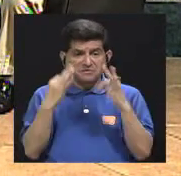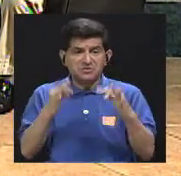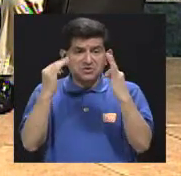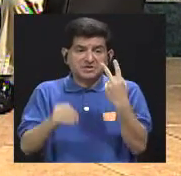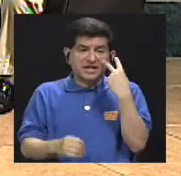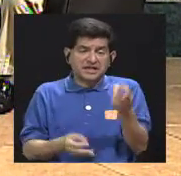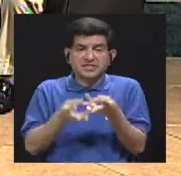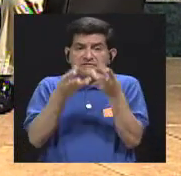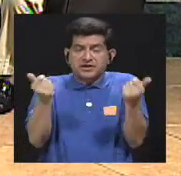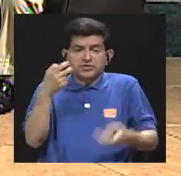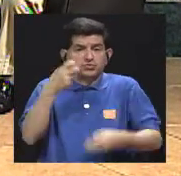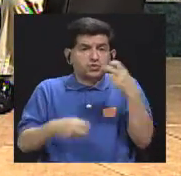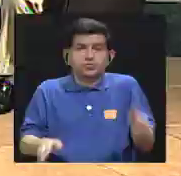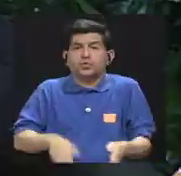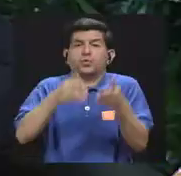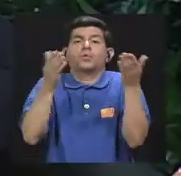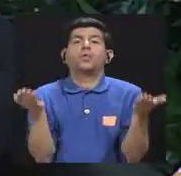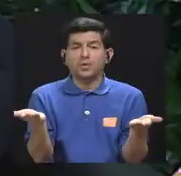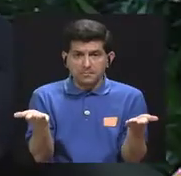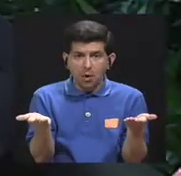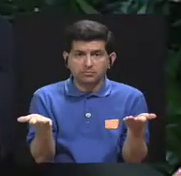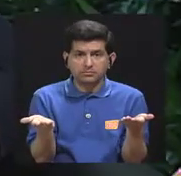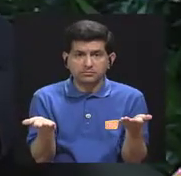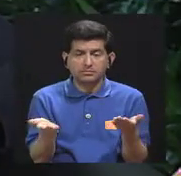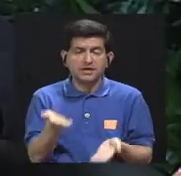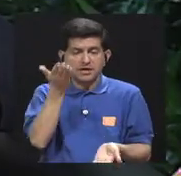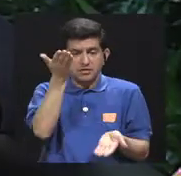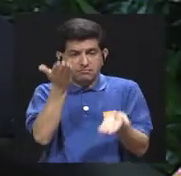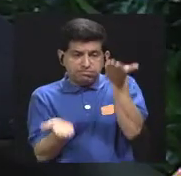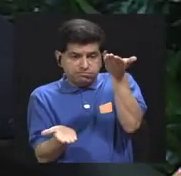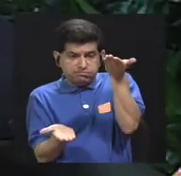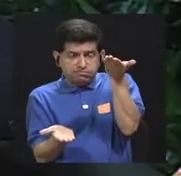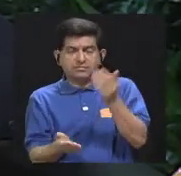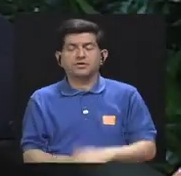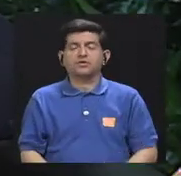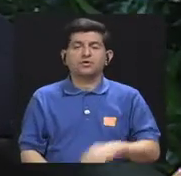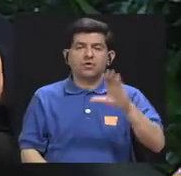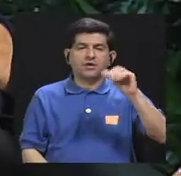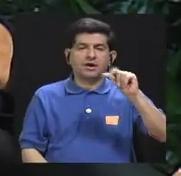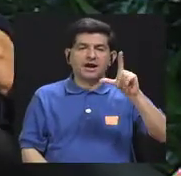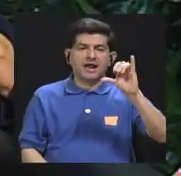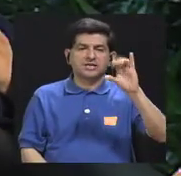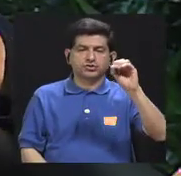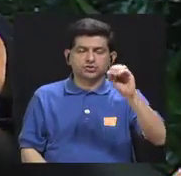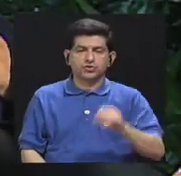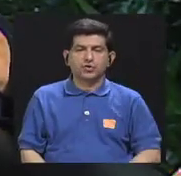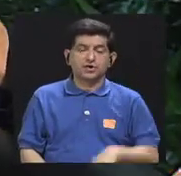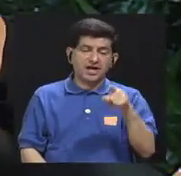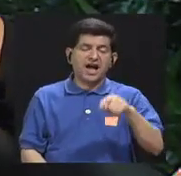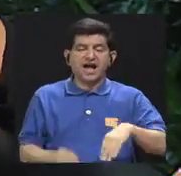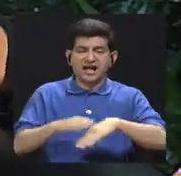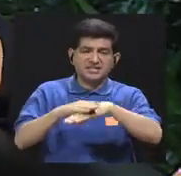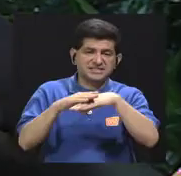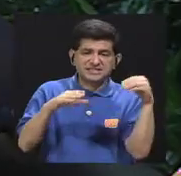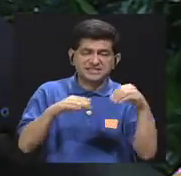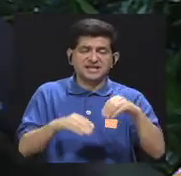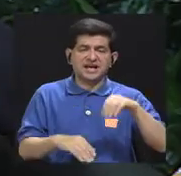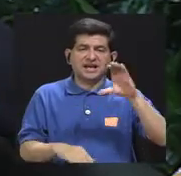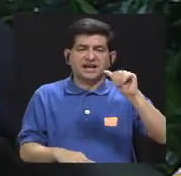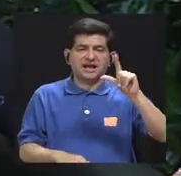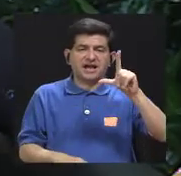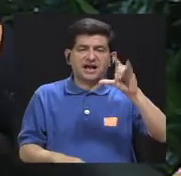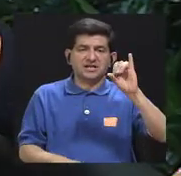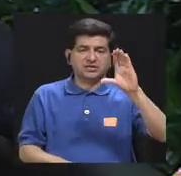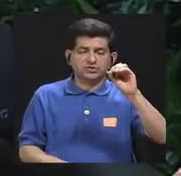ver cómo soluciona el problema. Entonces, se produce un desbalance con el calcio y comienza a salir calcio y puede